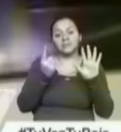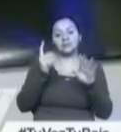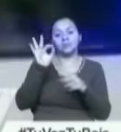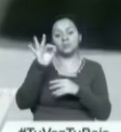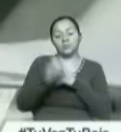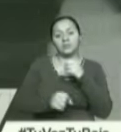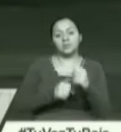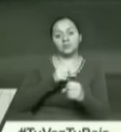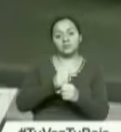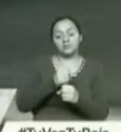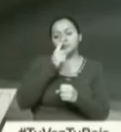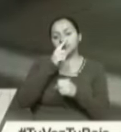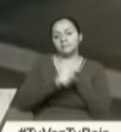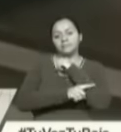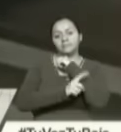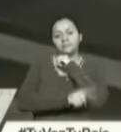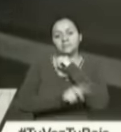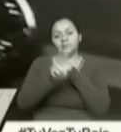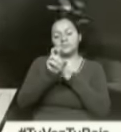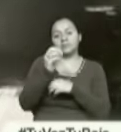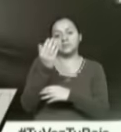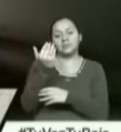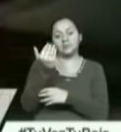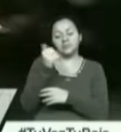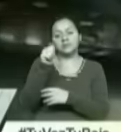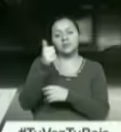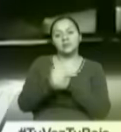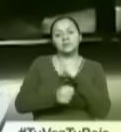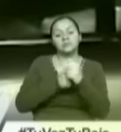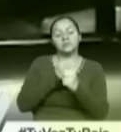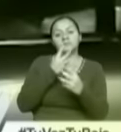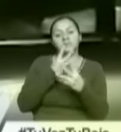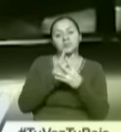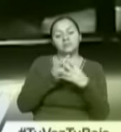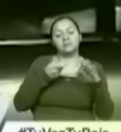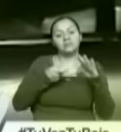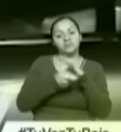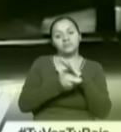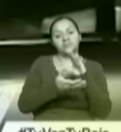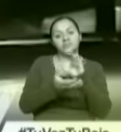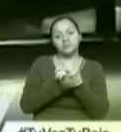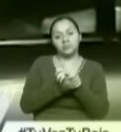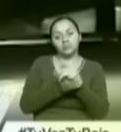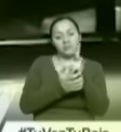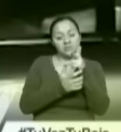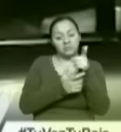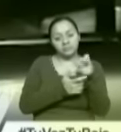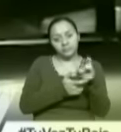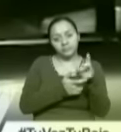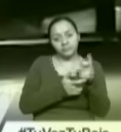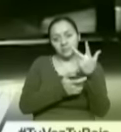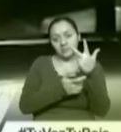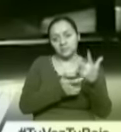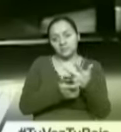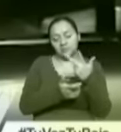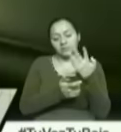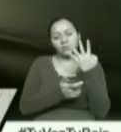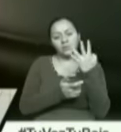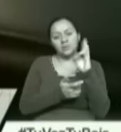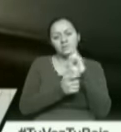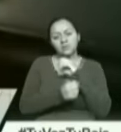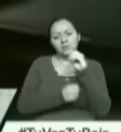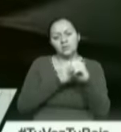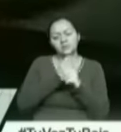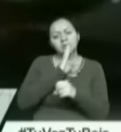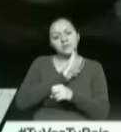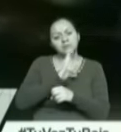años, había sido condenada en 2015 a 10 años de cárcel por matar a su marido de tres tiros por la espalda, después de 47 años de malos